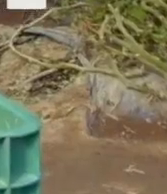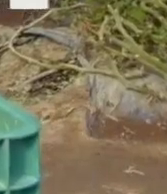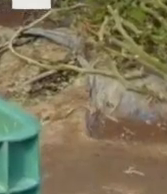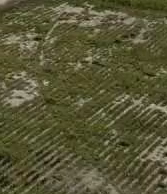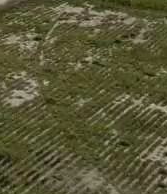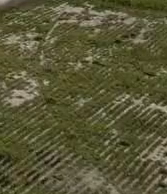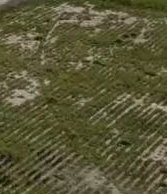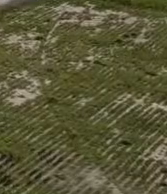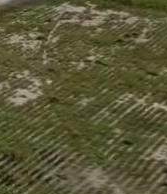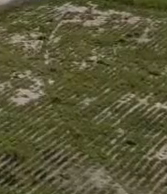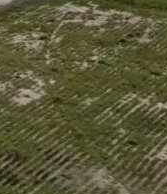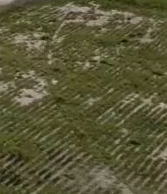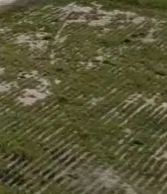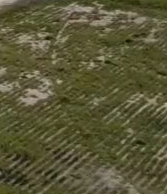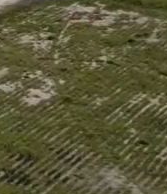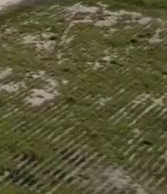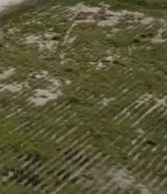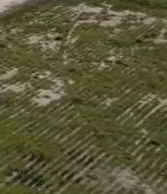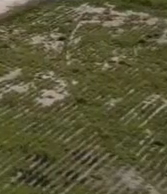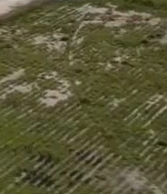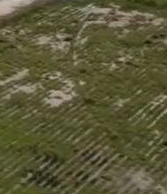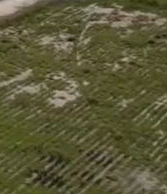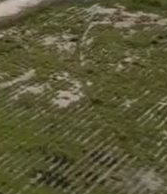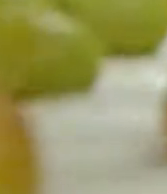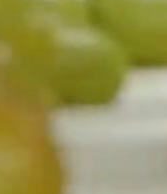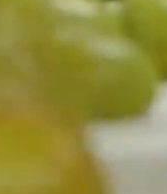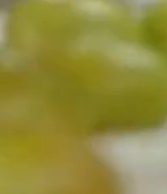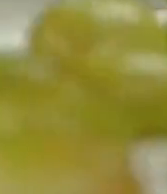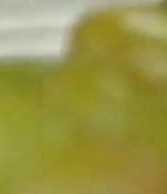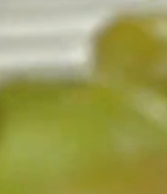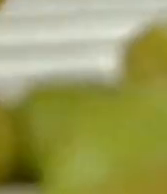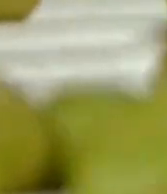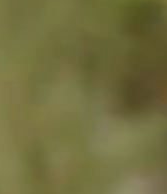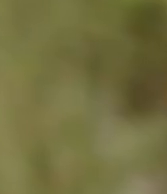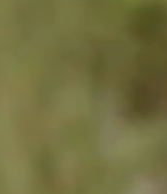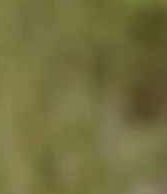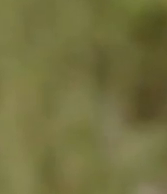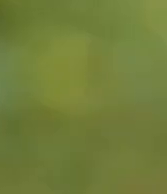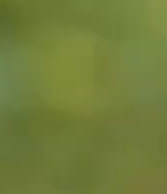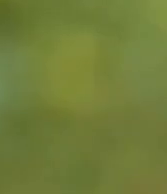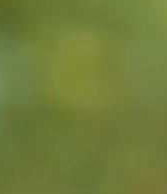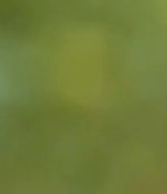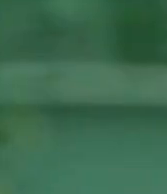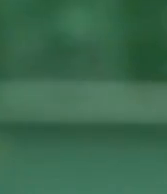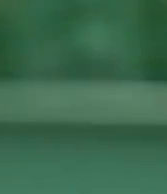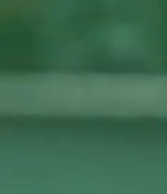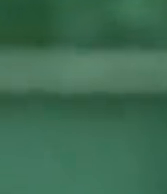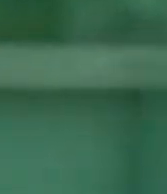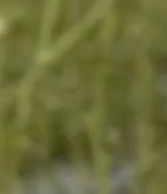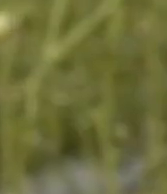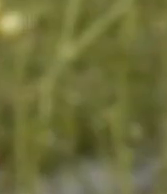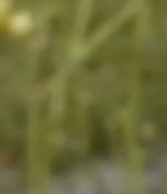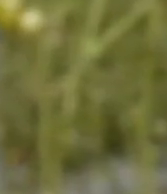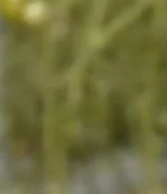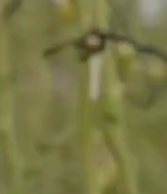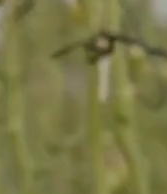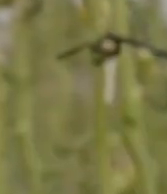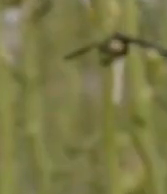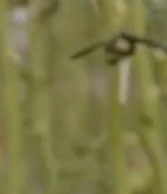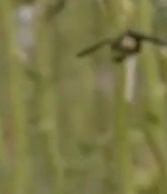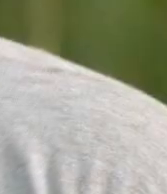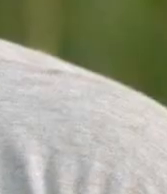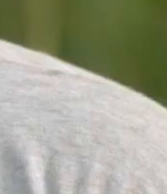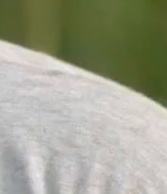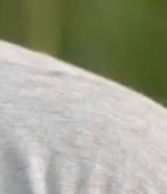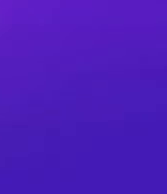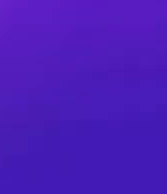pesos Una inversión histórica En el campo Su trabajo rinde frutos Para darle a sus familias Una mejor calidad